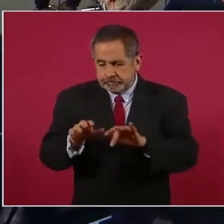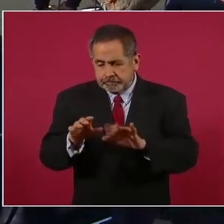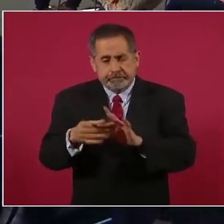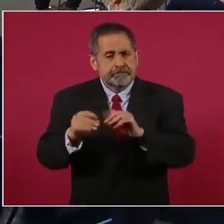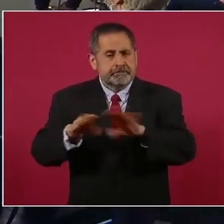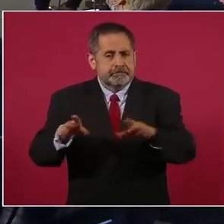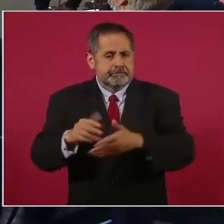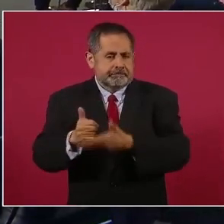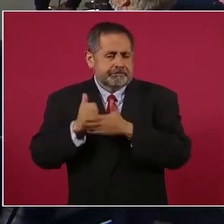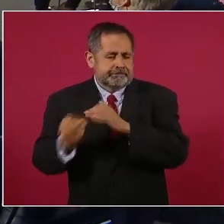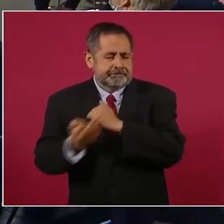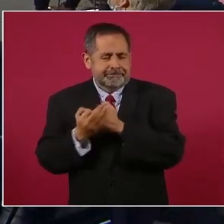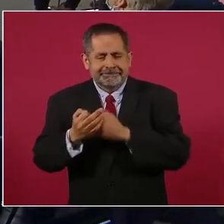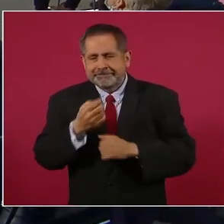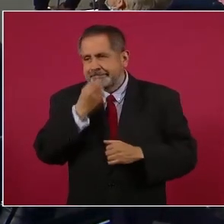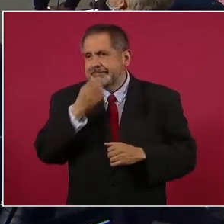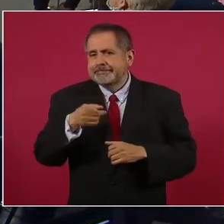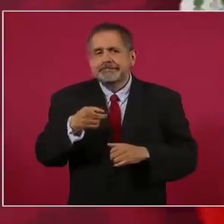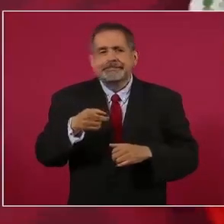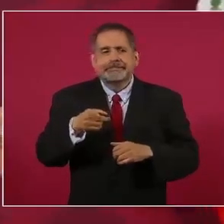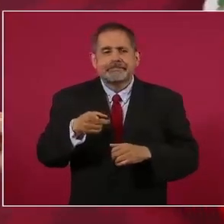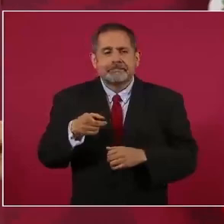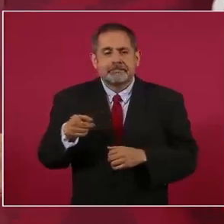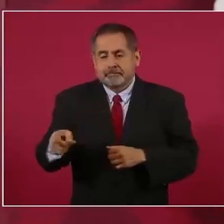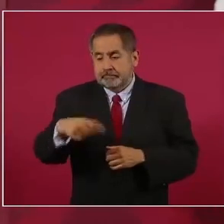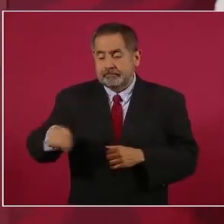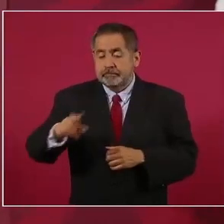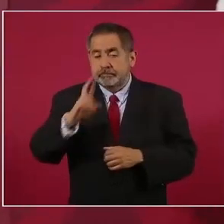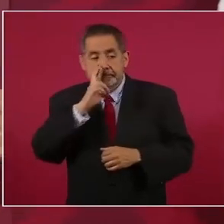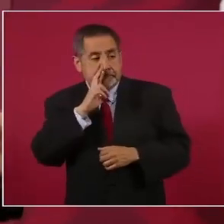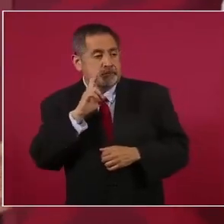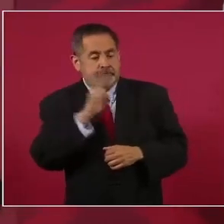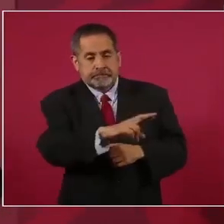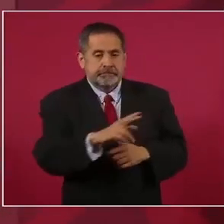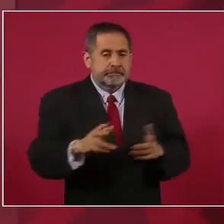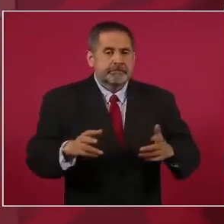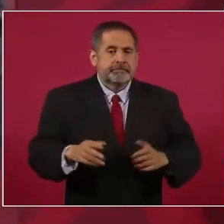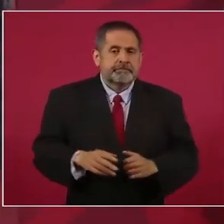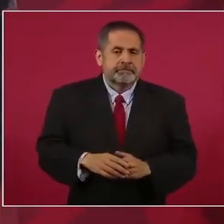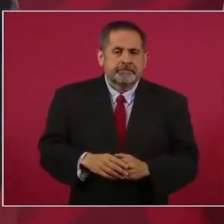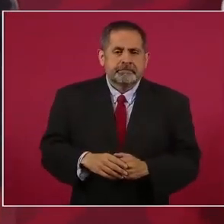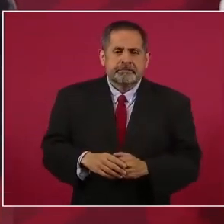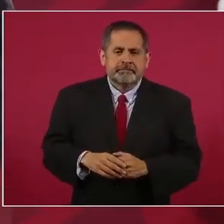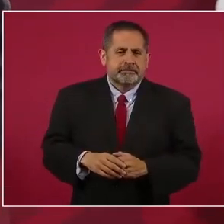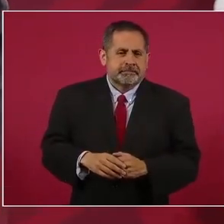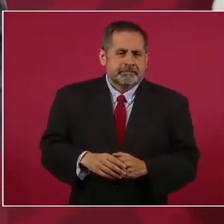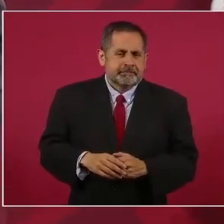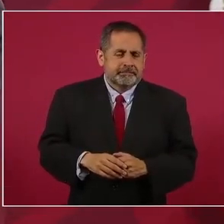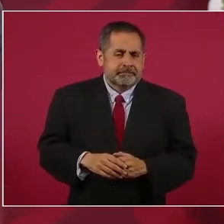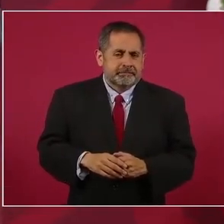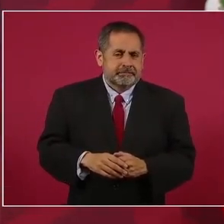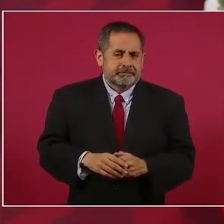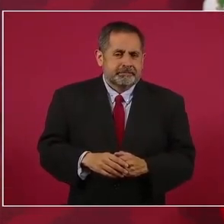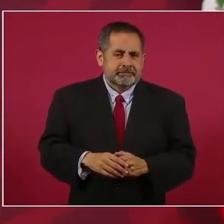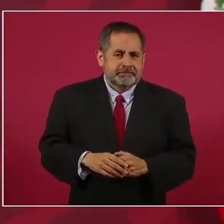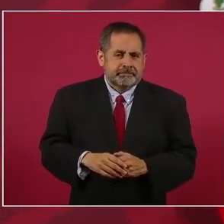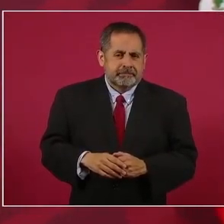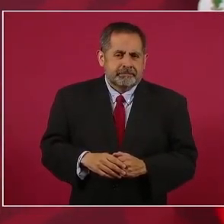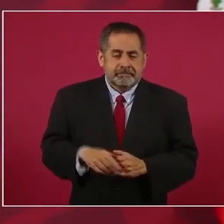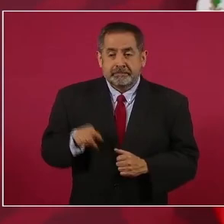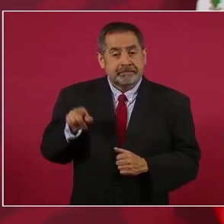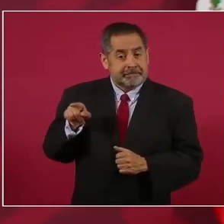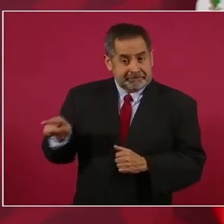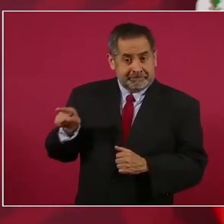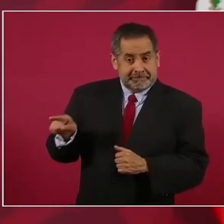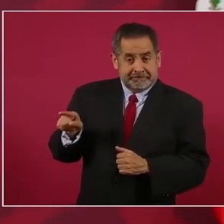porque les contestó, les dice, se levanta